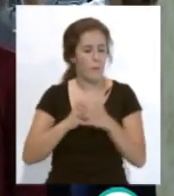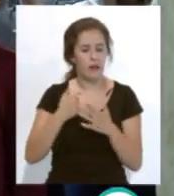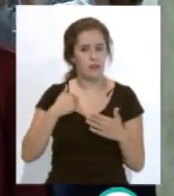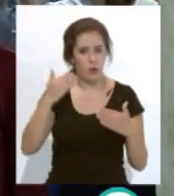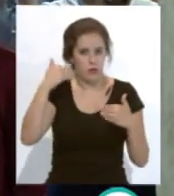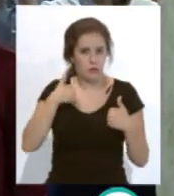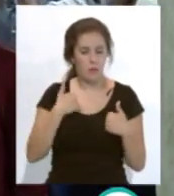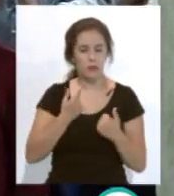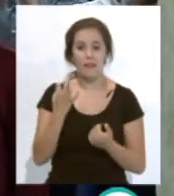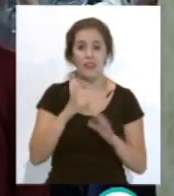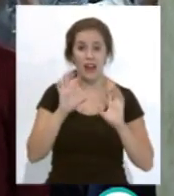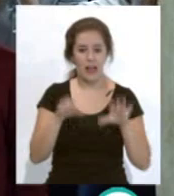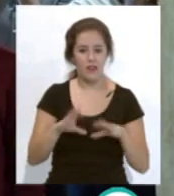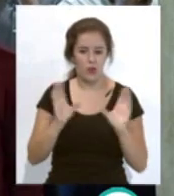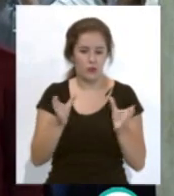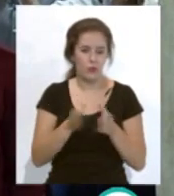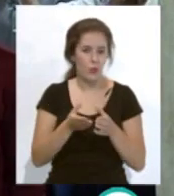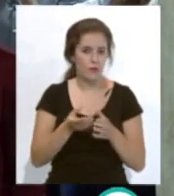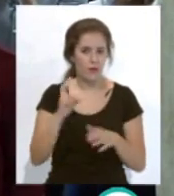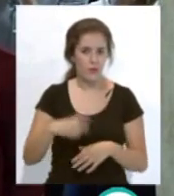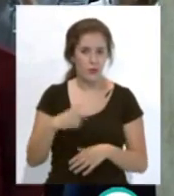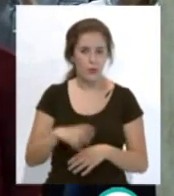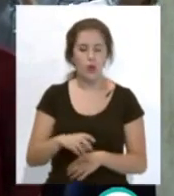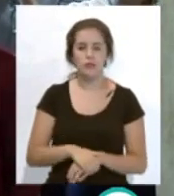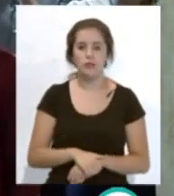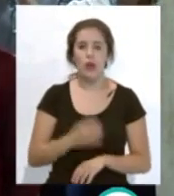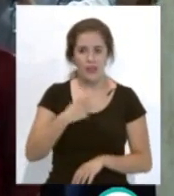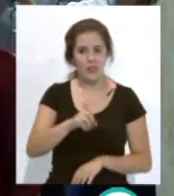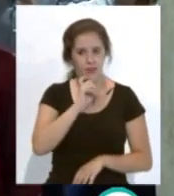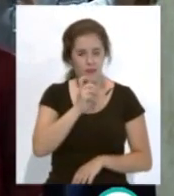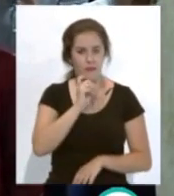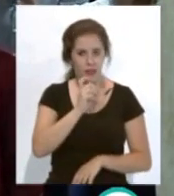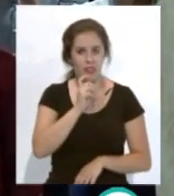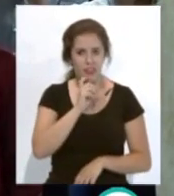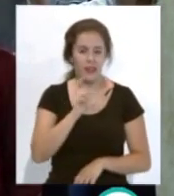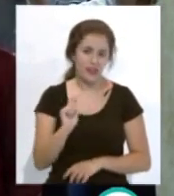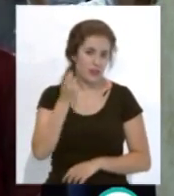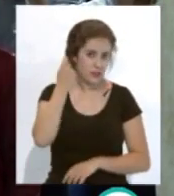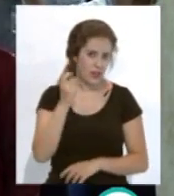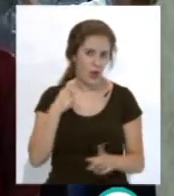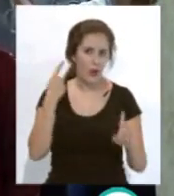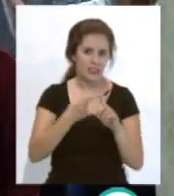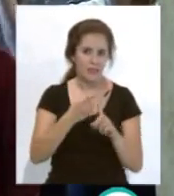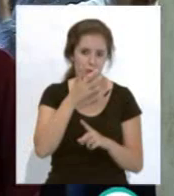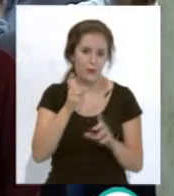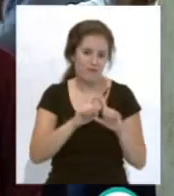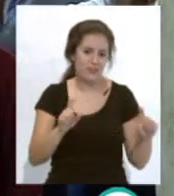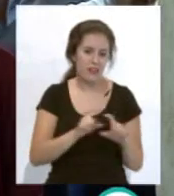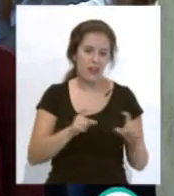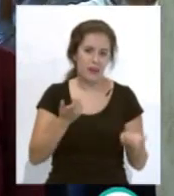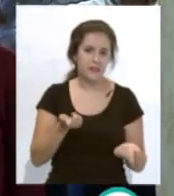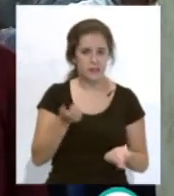del Cádiz Club de Fútbol. Es difícil conseguir los objetivos en una entidad que, como sabéis,